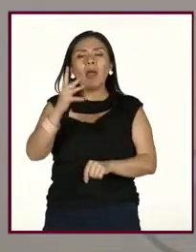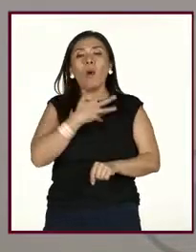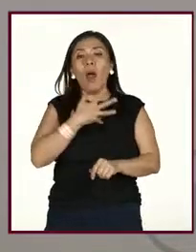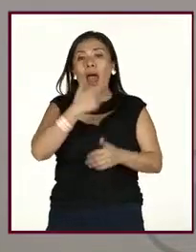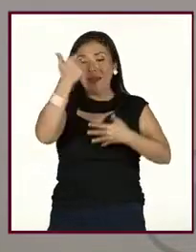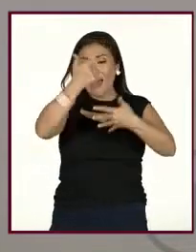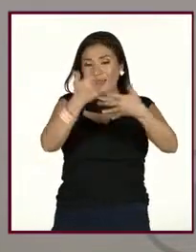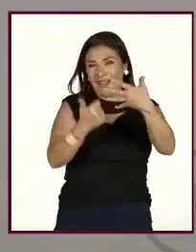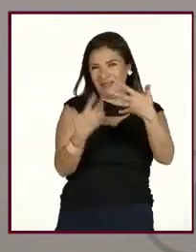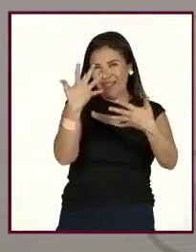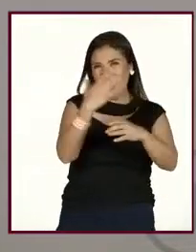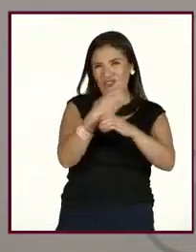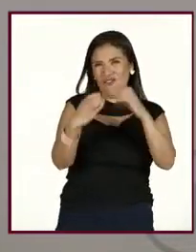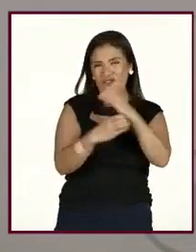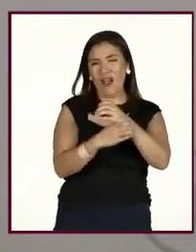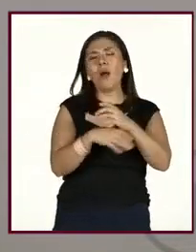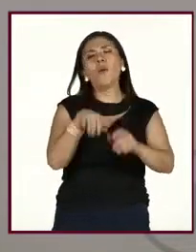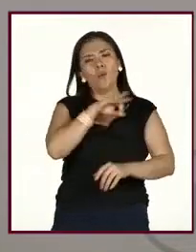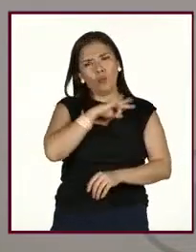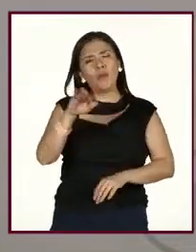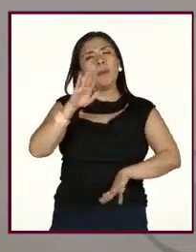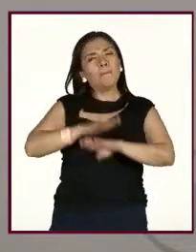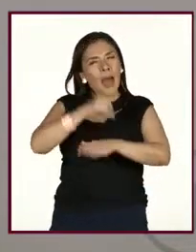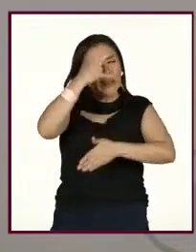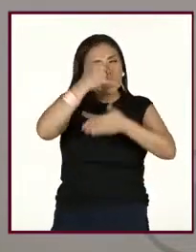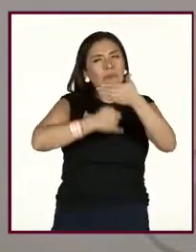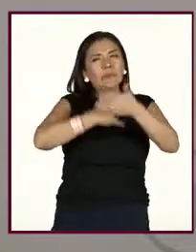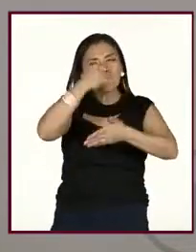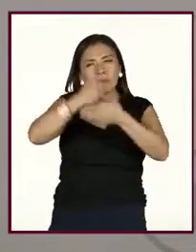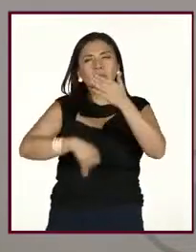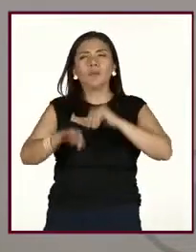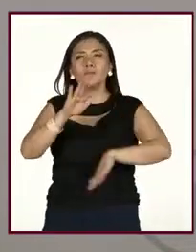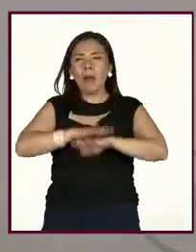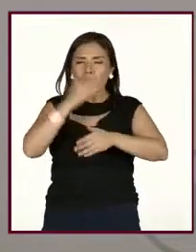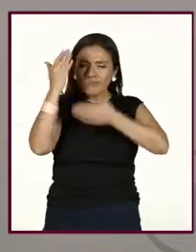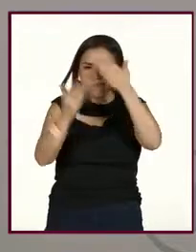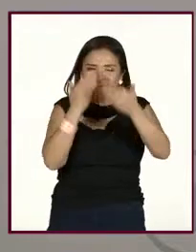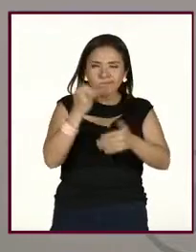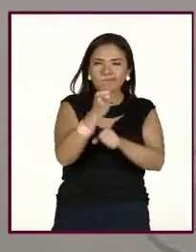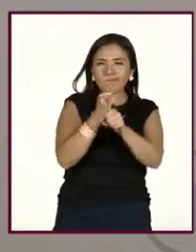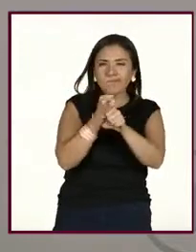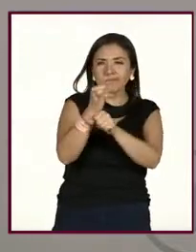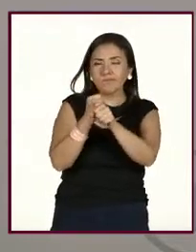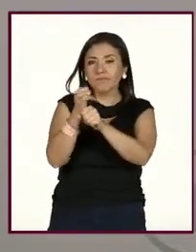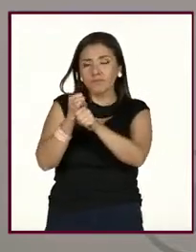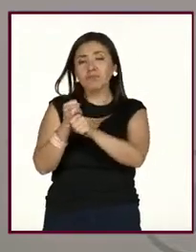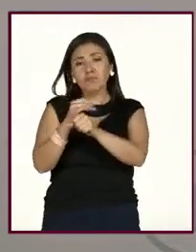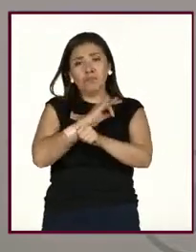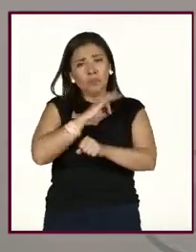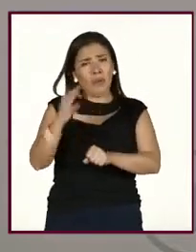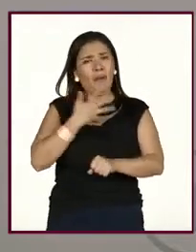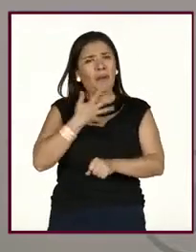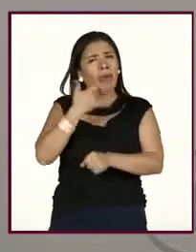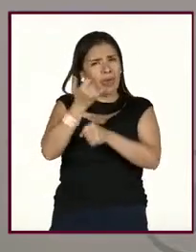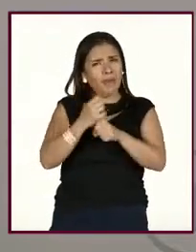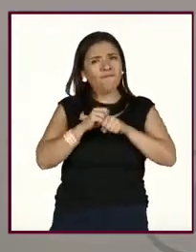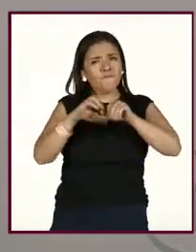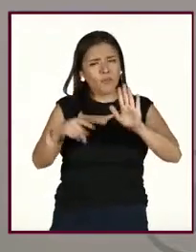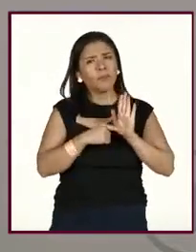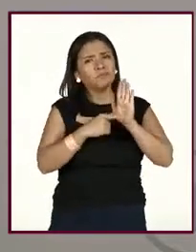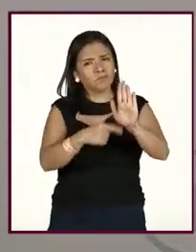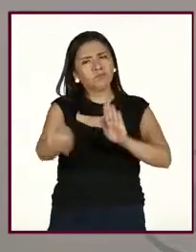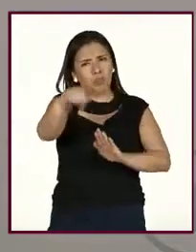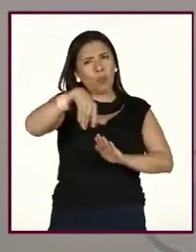factores que les mencioné de autocuidado, pues, se puede profundizar un poco más e investigar. Entonces, si gustan, pues, les dejo la información para que los